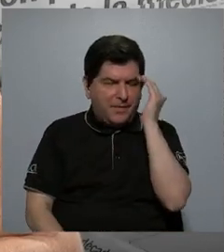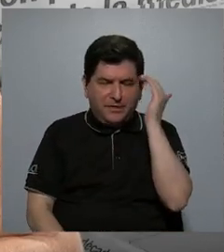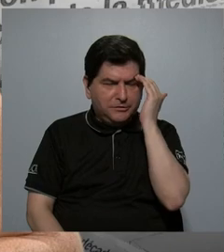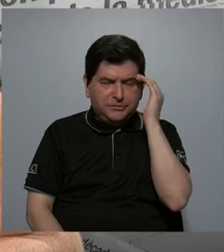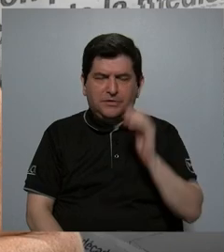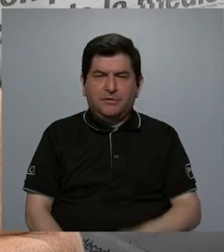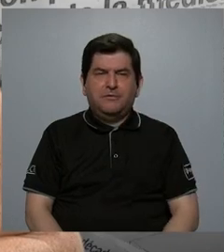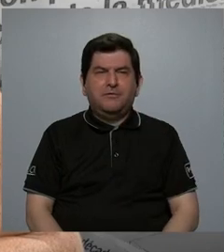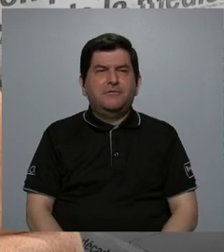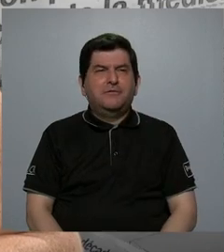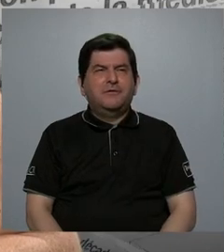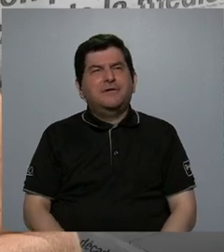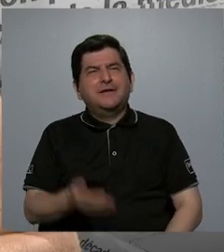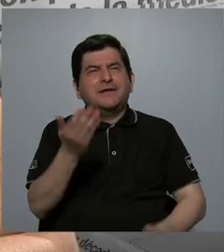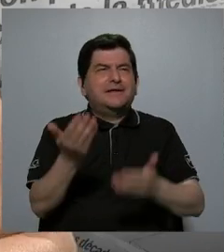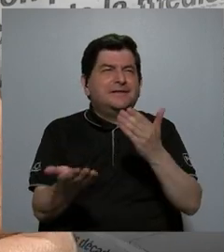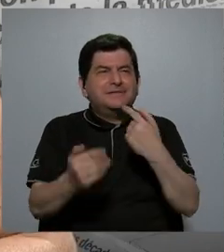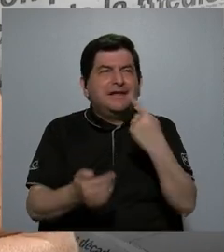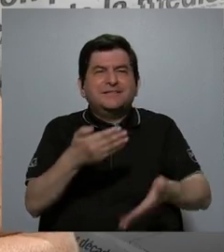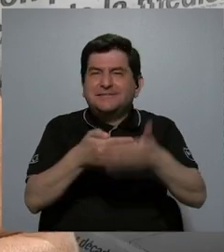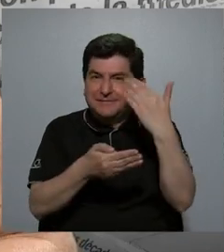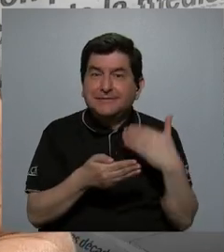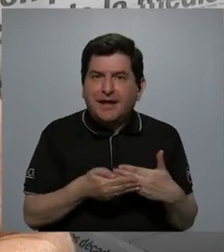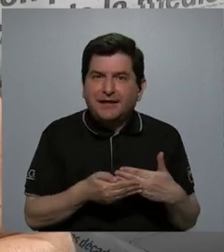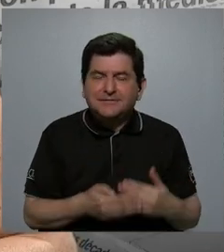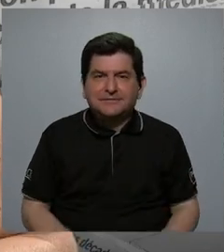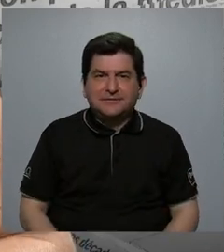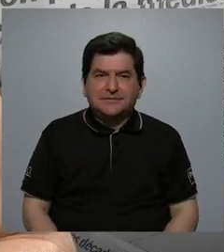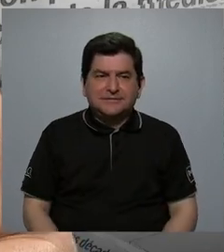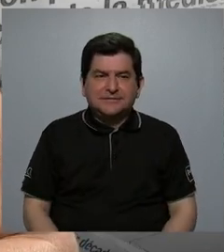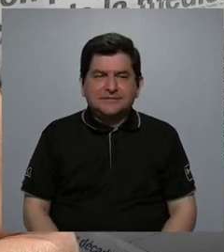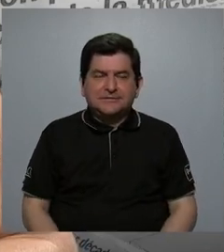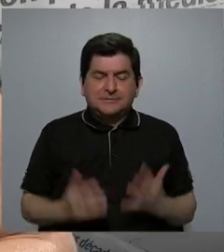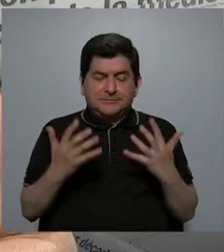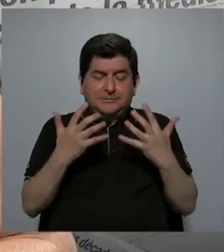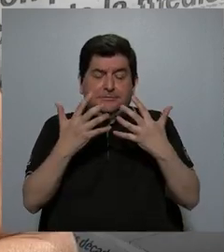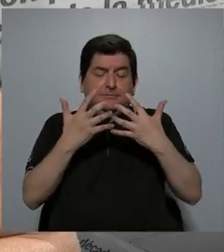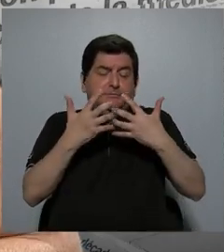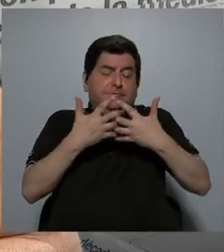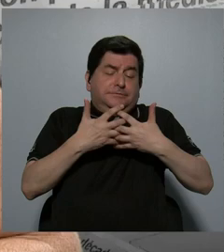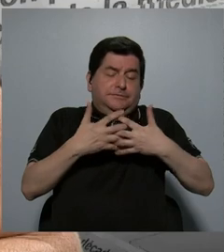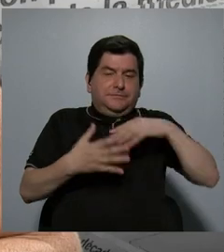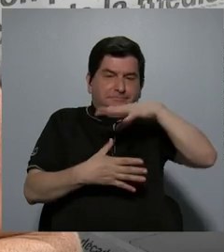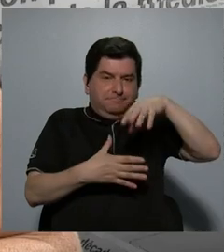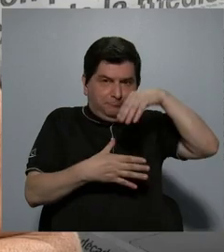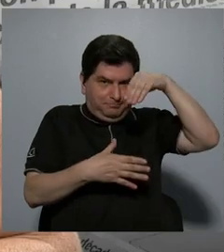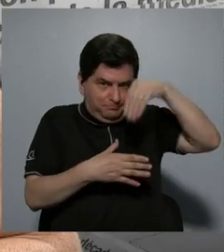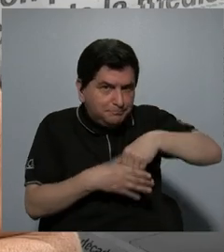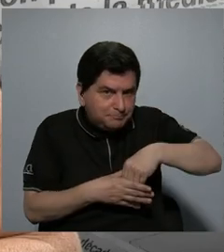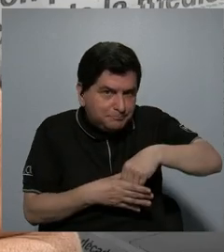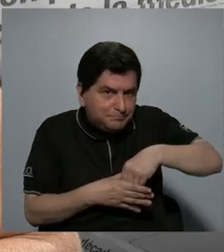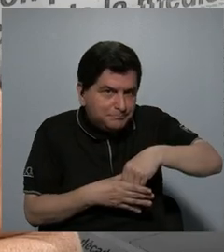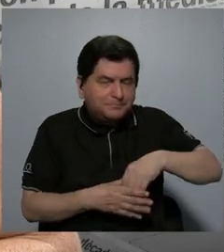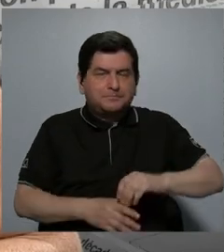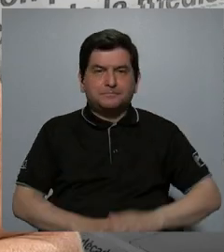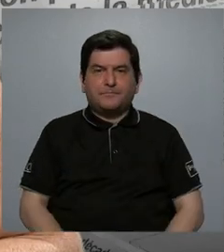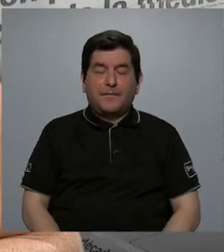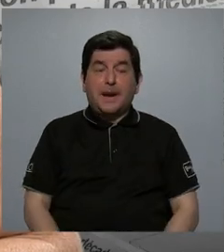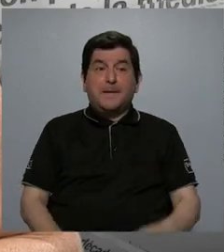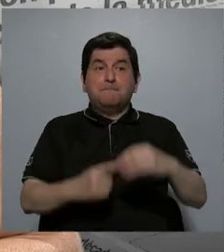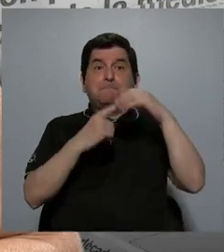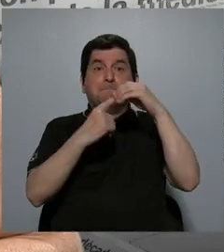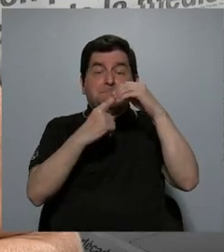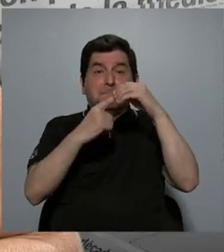Una forma de, como decía antes, quizás adaptarse a un contexto donde prima